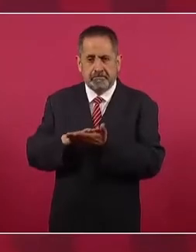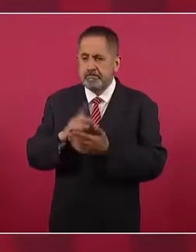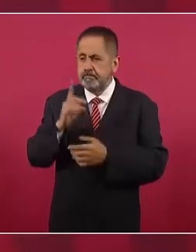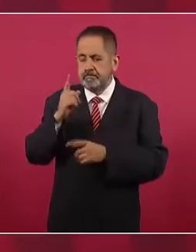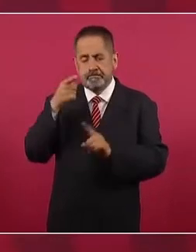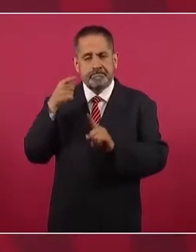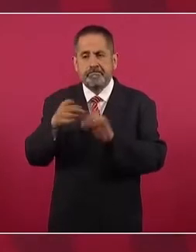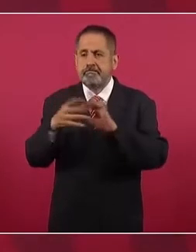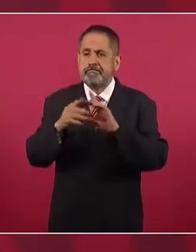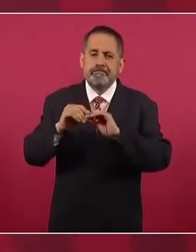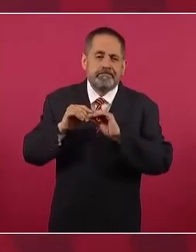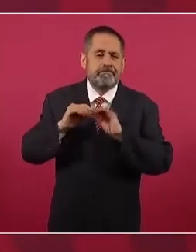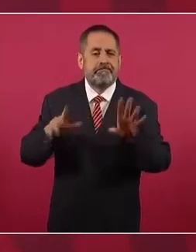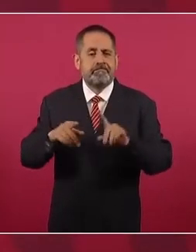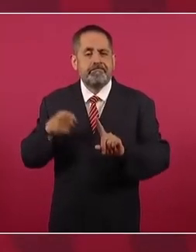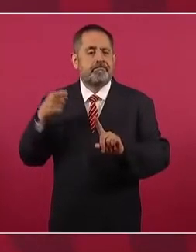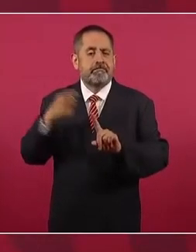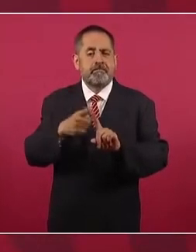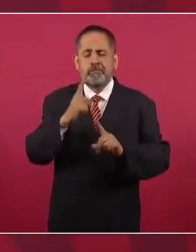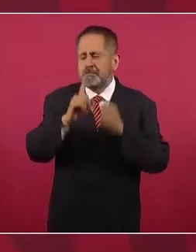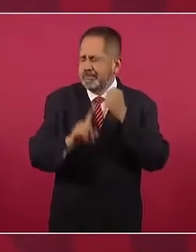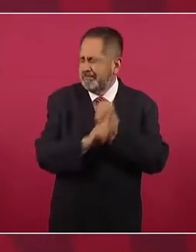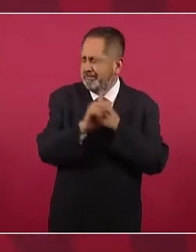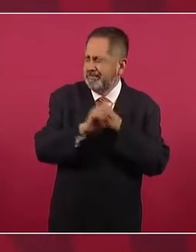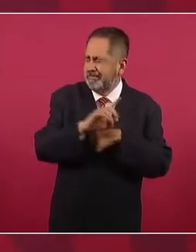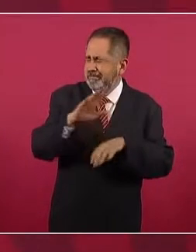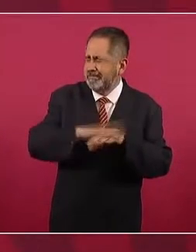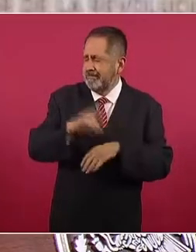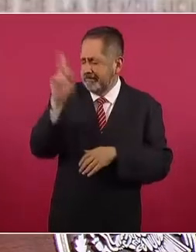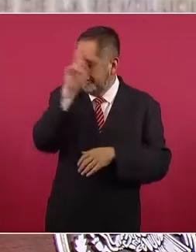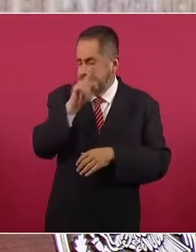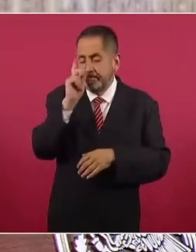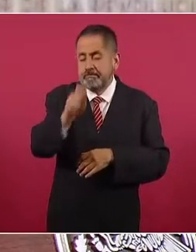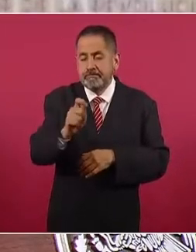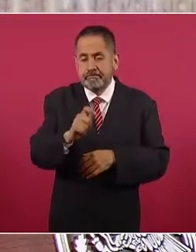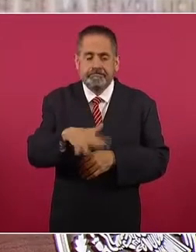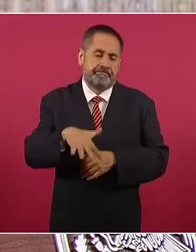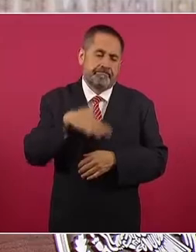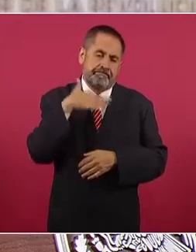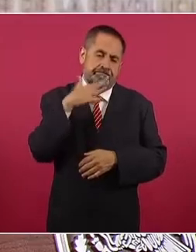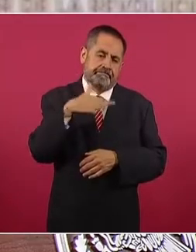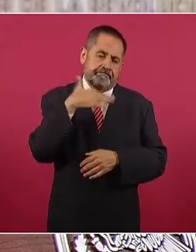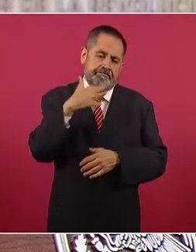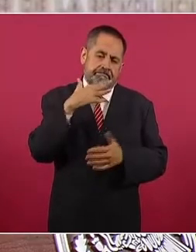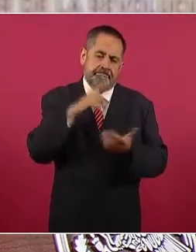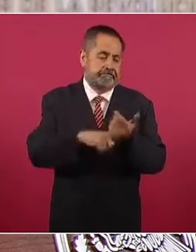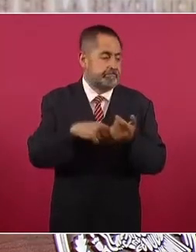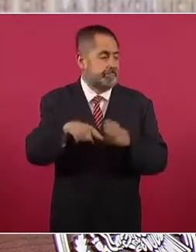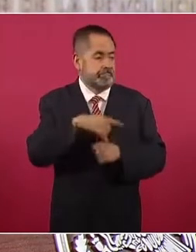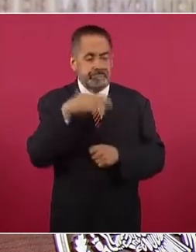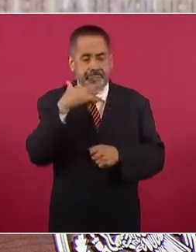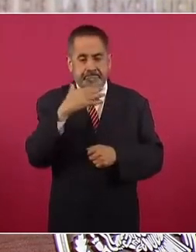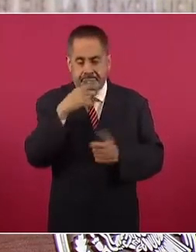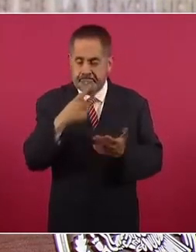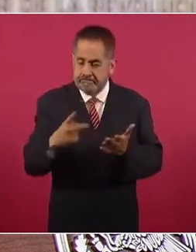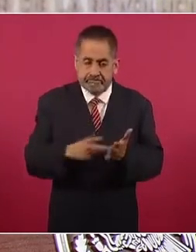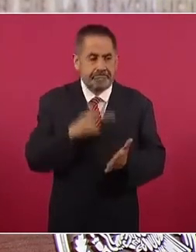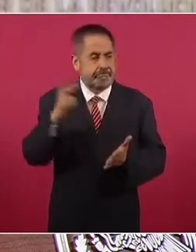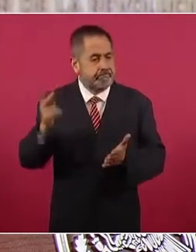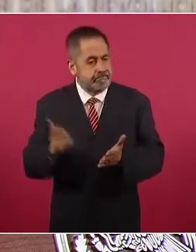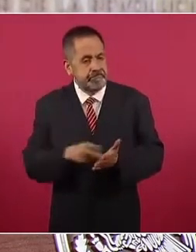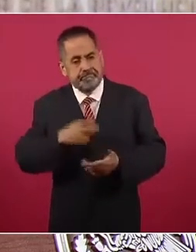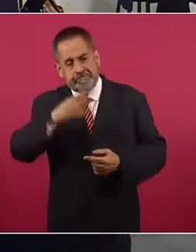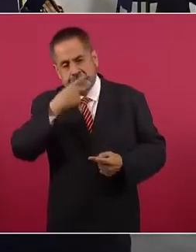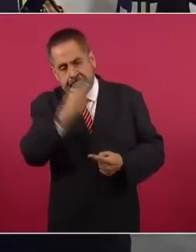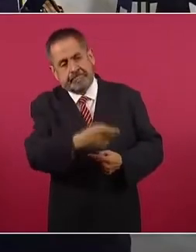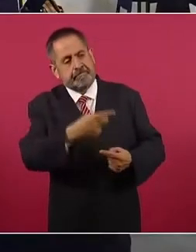problema de México era la corrupción y lo repetimos y lo repetimos